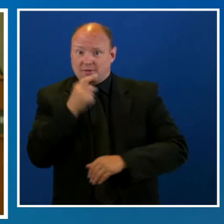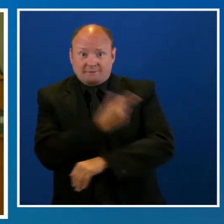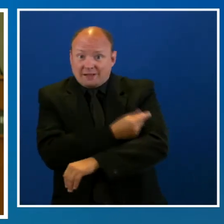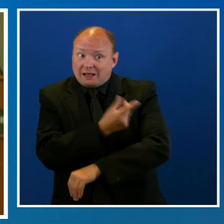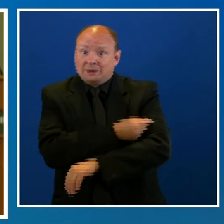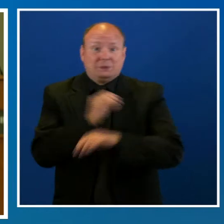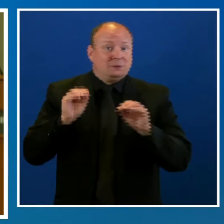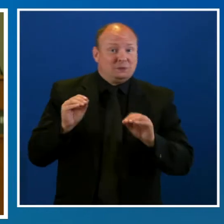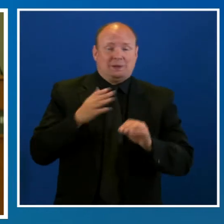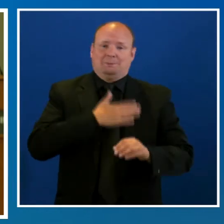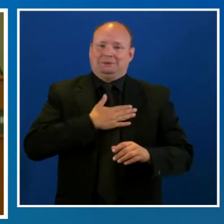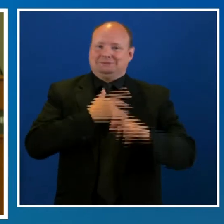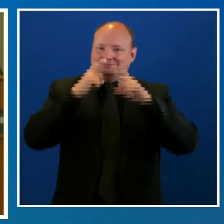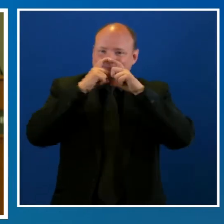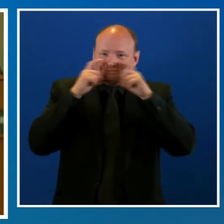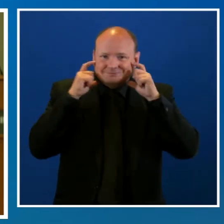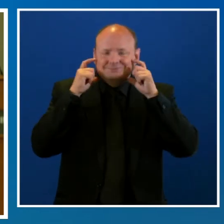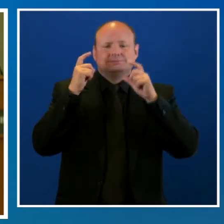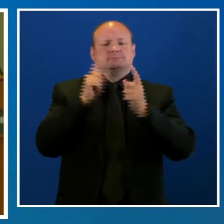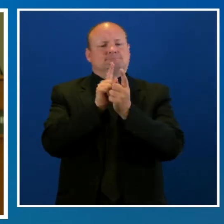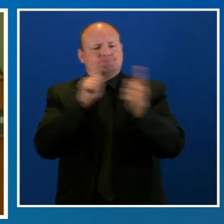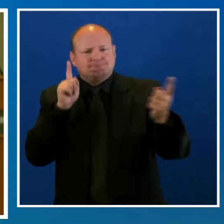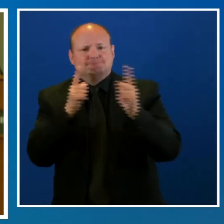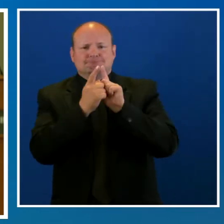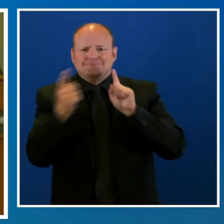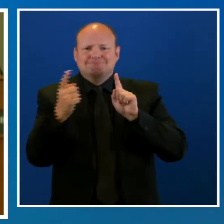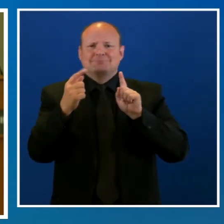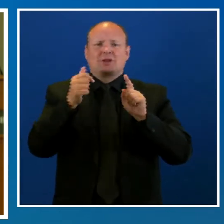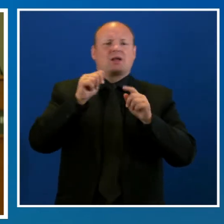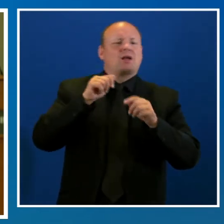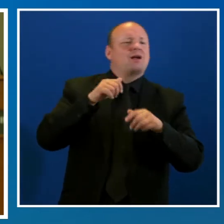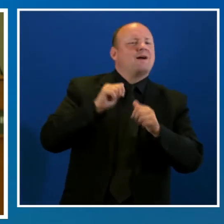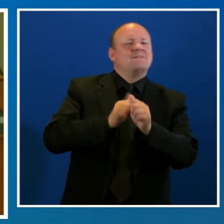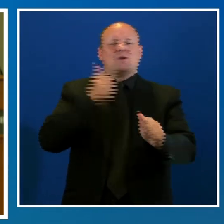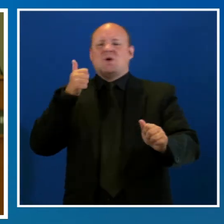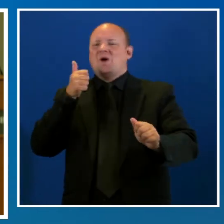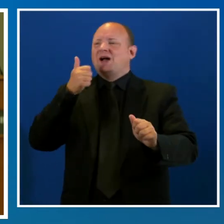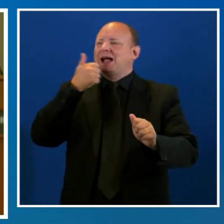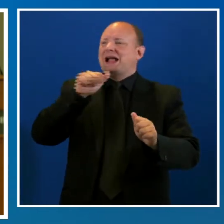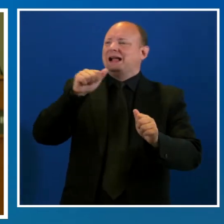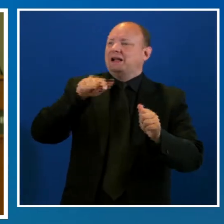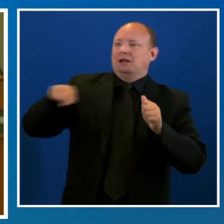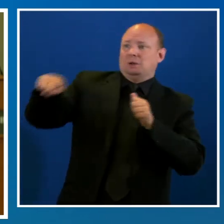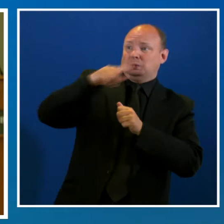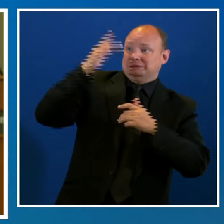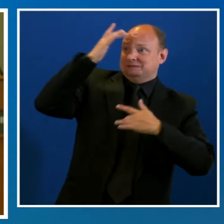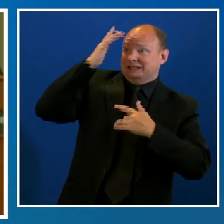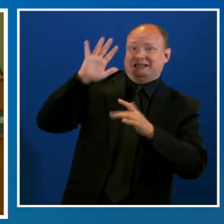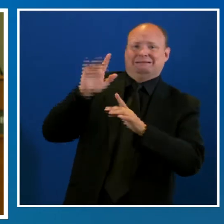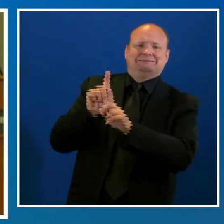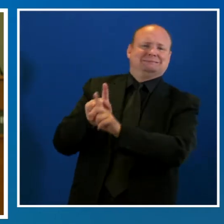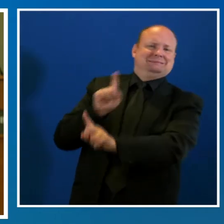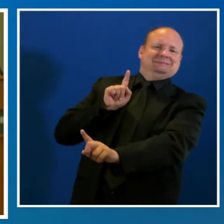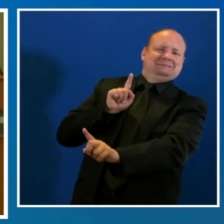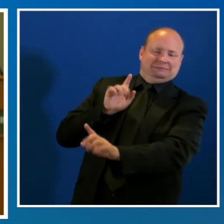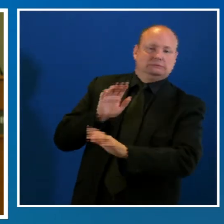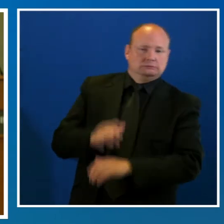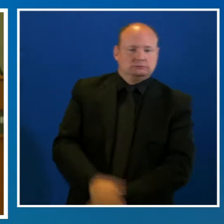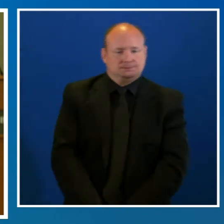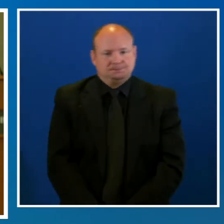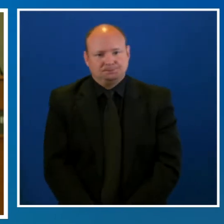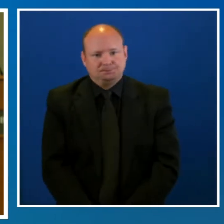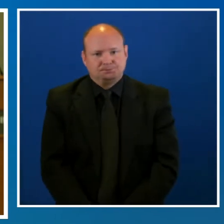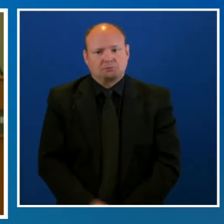tendencia nacional en el aumento del número de casos. Por supuesto, la vacunación sigue